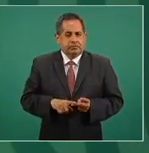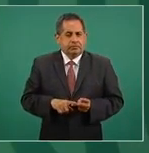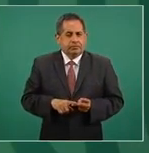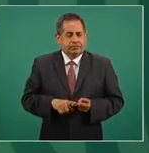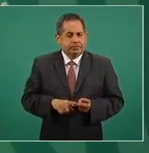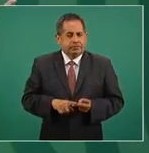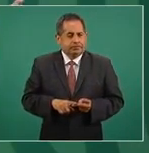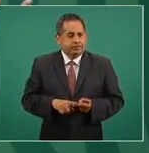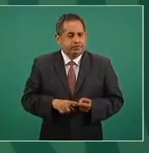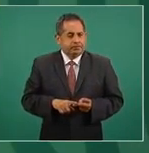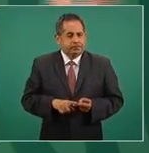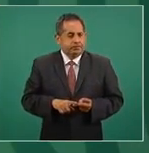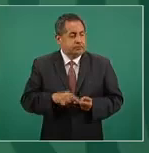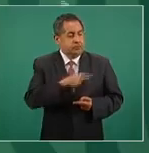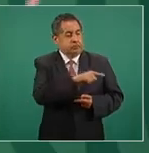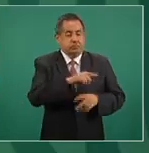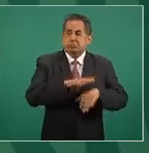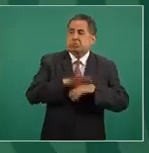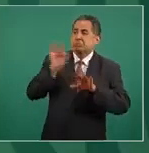Pues no,